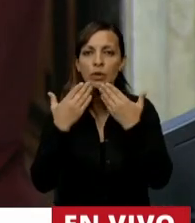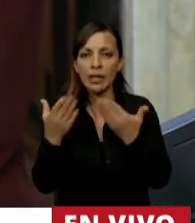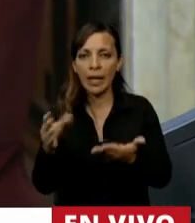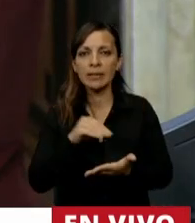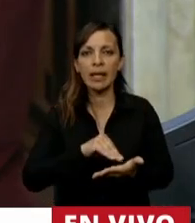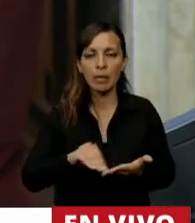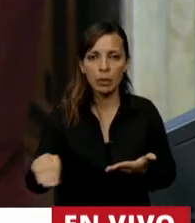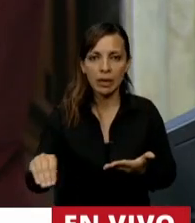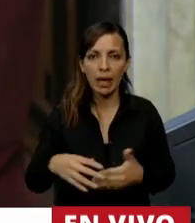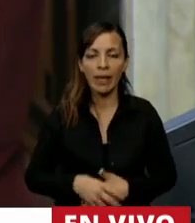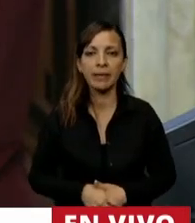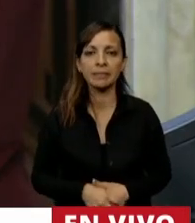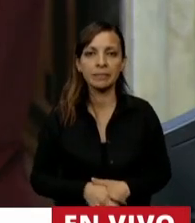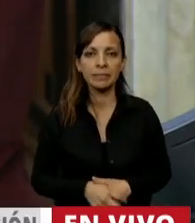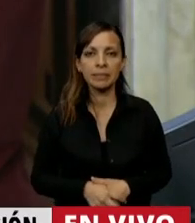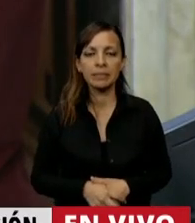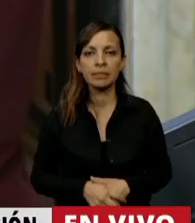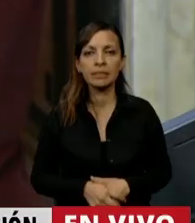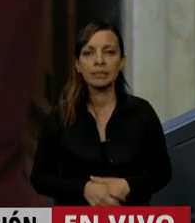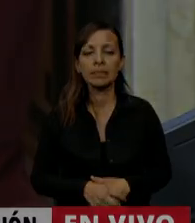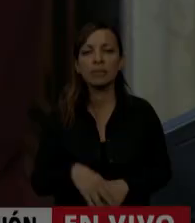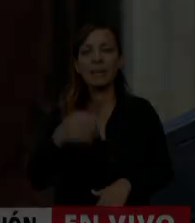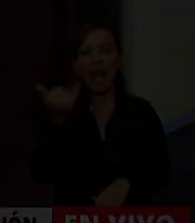diputada. Ayer en expósito. Gracias. Gracias. Gracias.